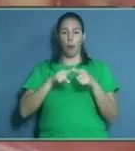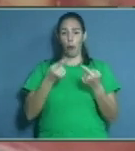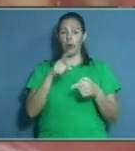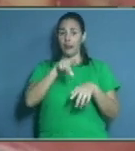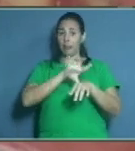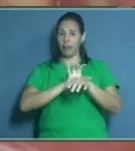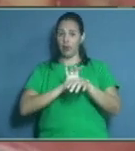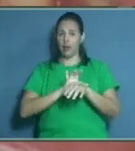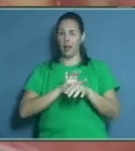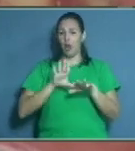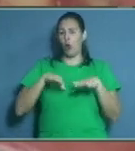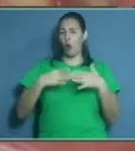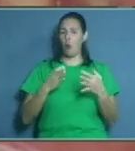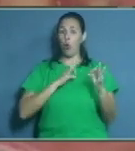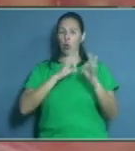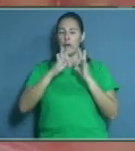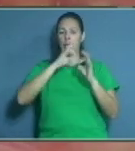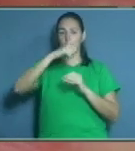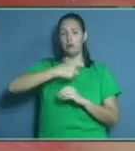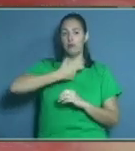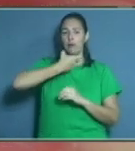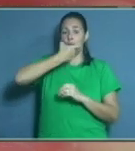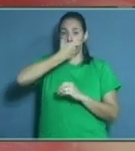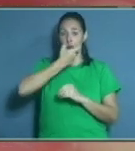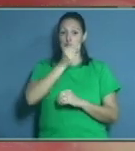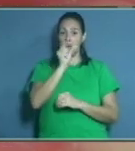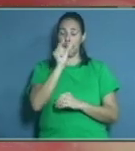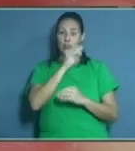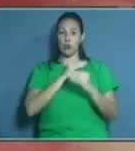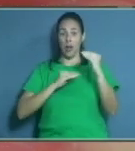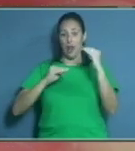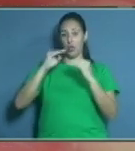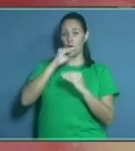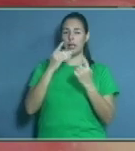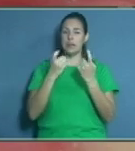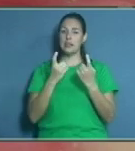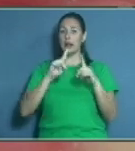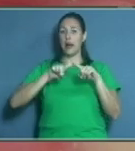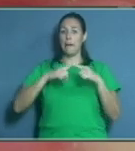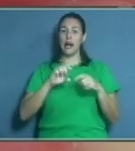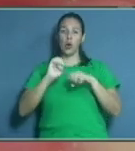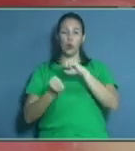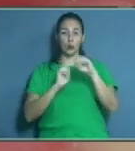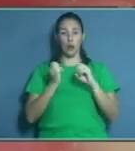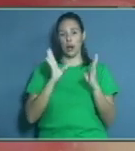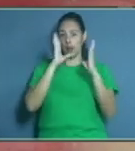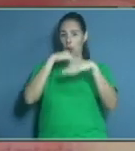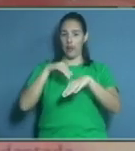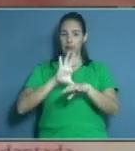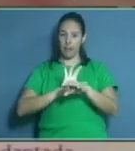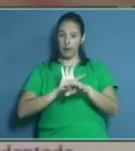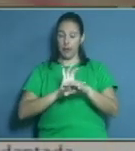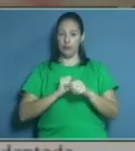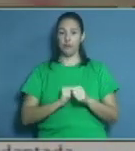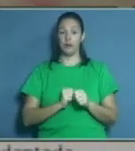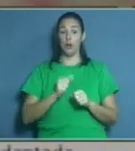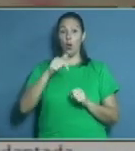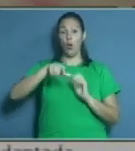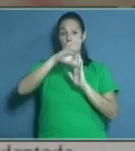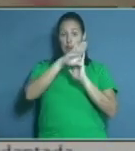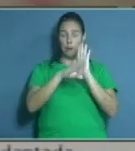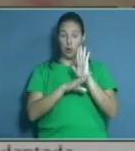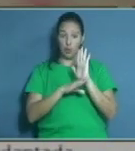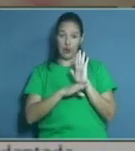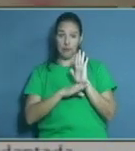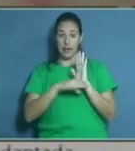cuidados y mantenimiento de las prótesis dentales son necesarios para reducir el riesgo de complicaciones? Hoy en Mitos de la Sal